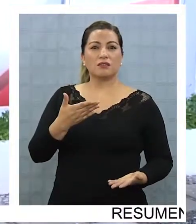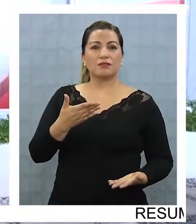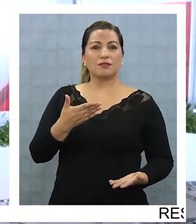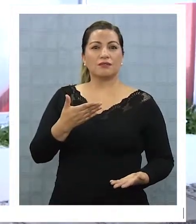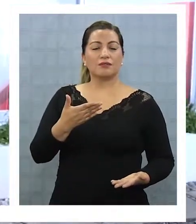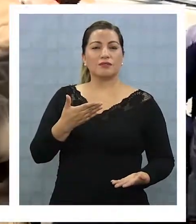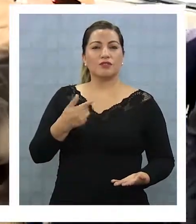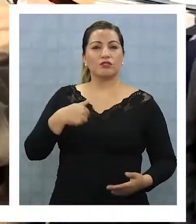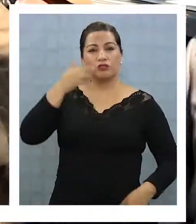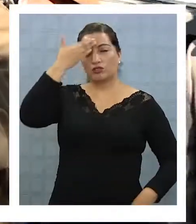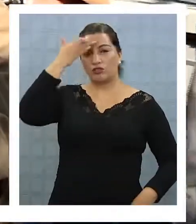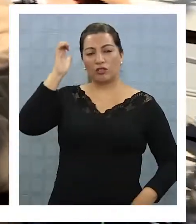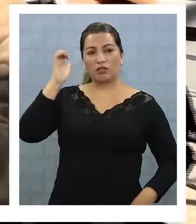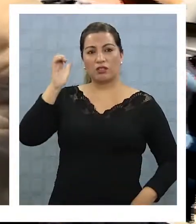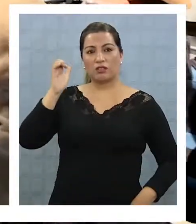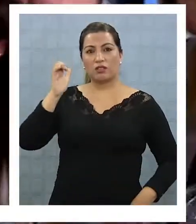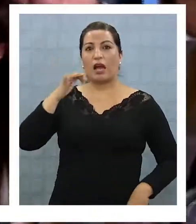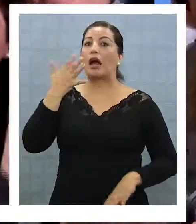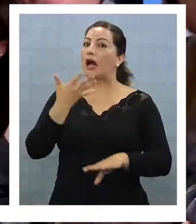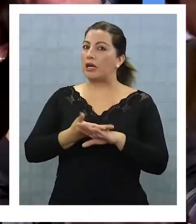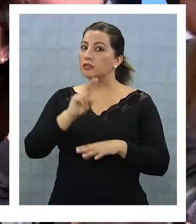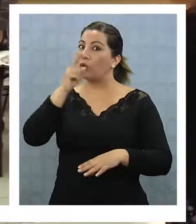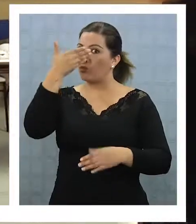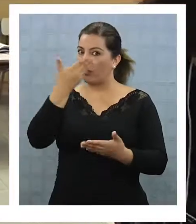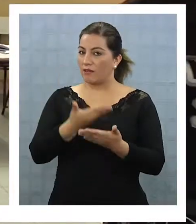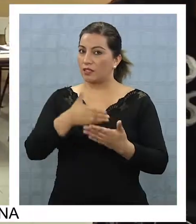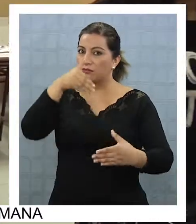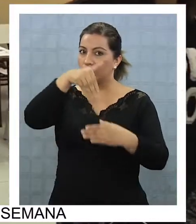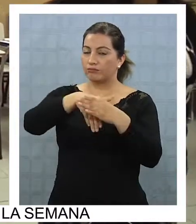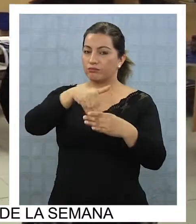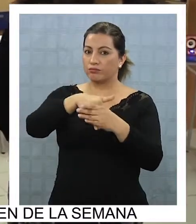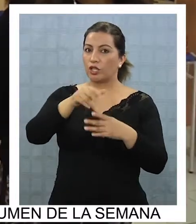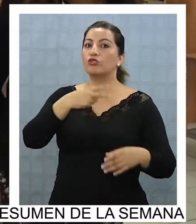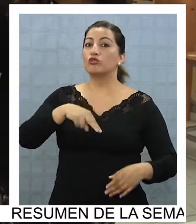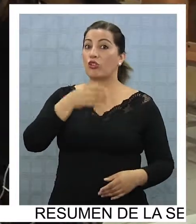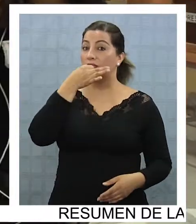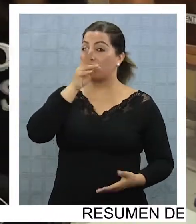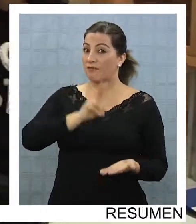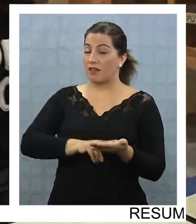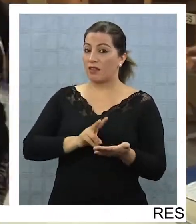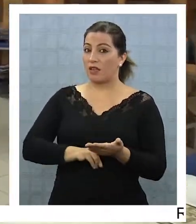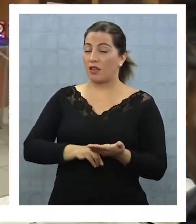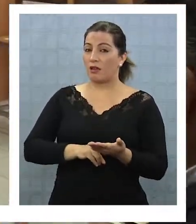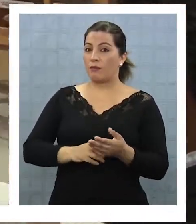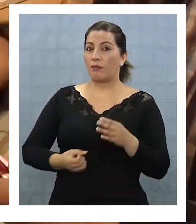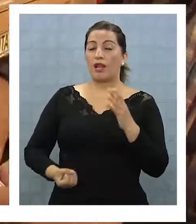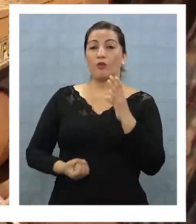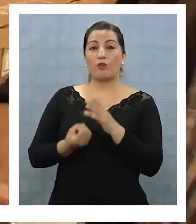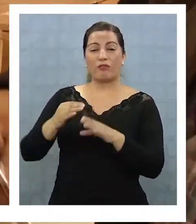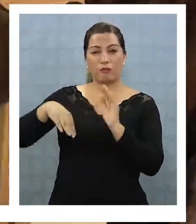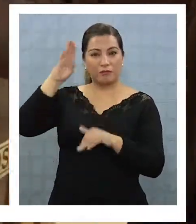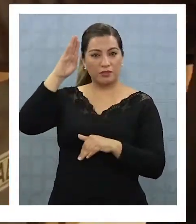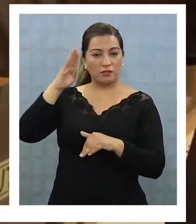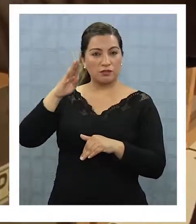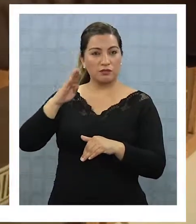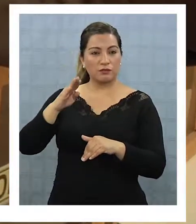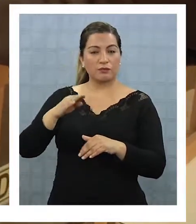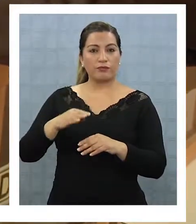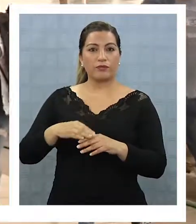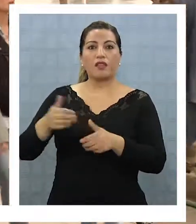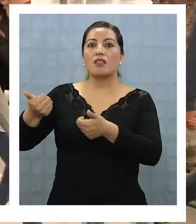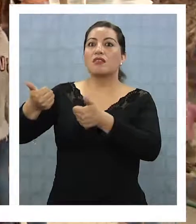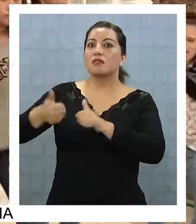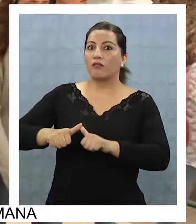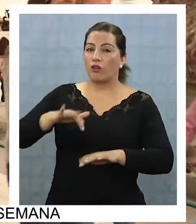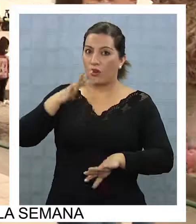y yo creo que habrá una segunda vuelta, de hecho, si somos realistas para la nueva mayoría, yo creo que el desafío hoy